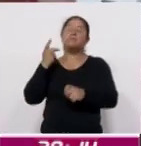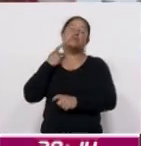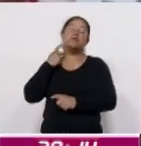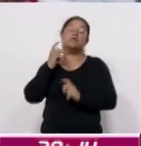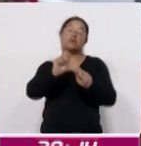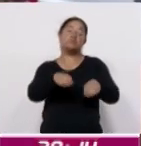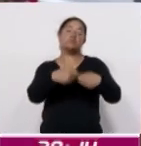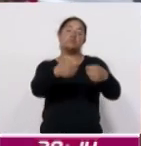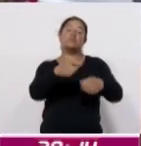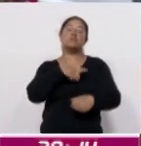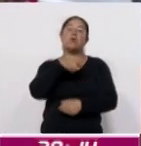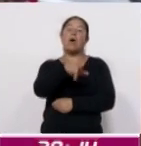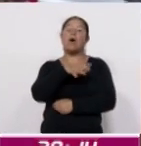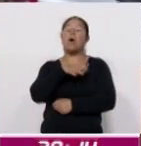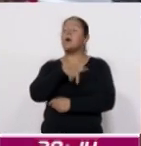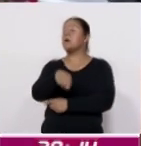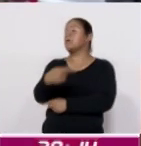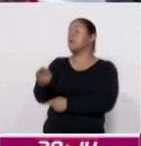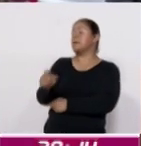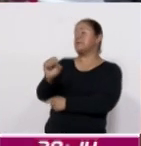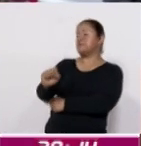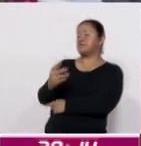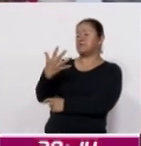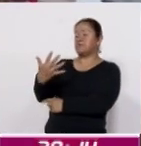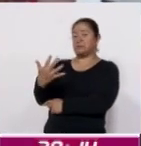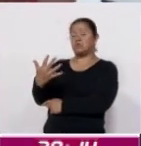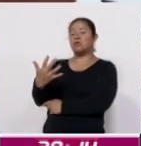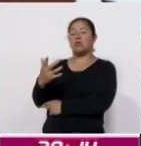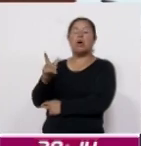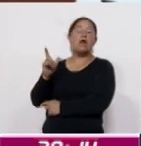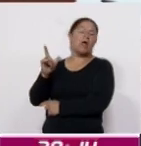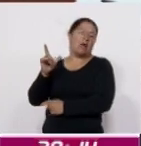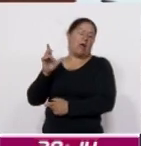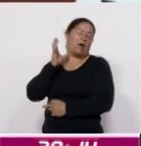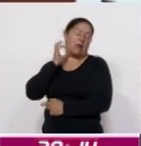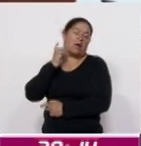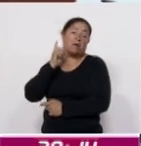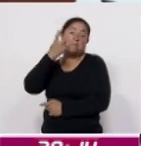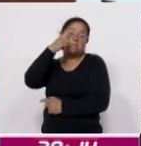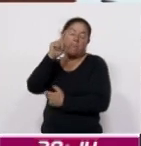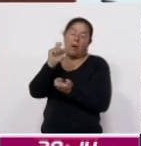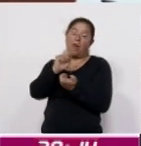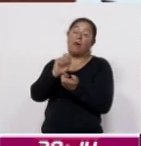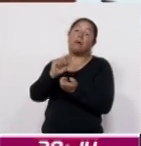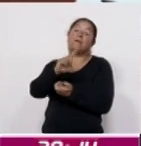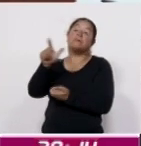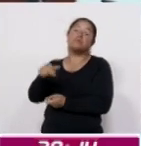entregará en la 65ª legislatura para, en su caso, reprogramarla.